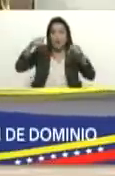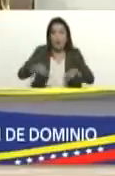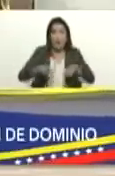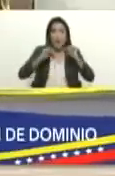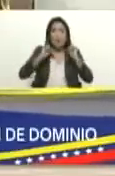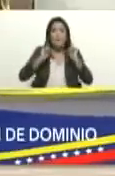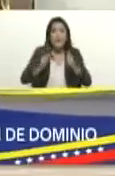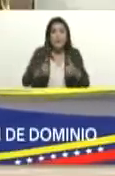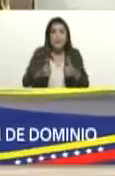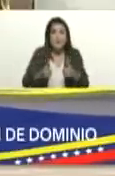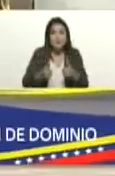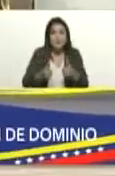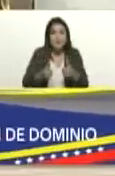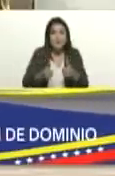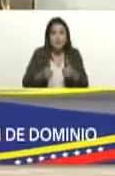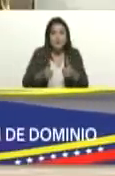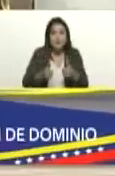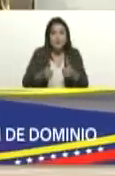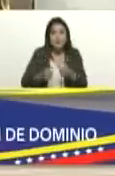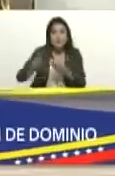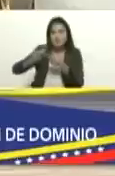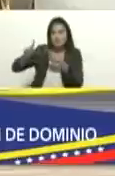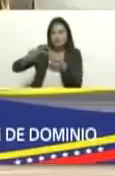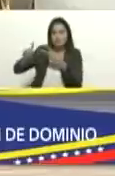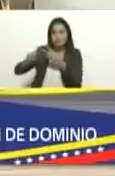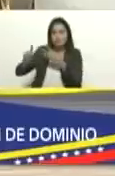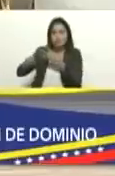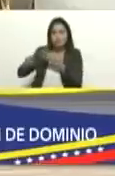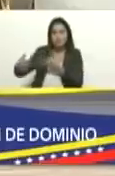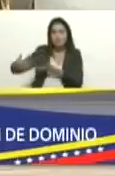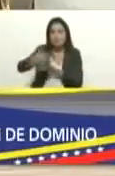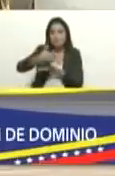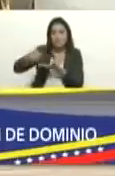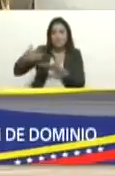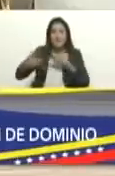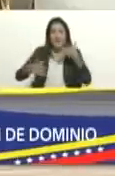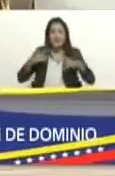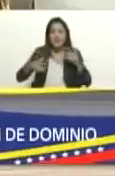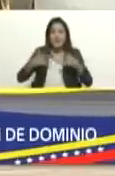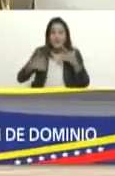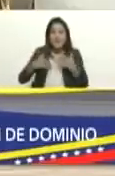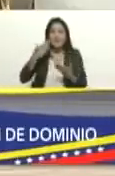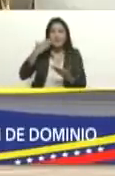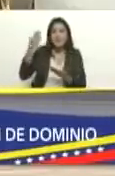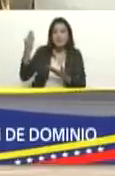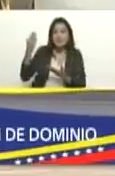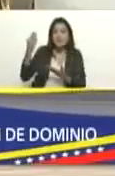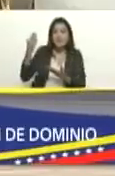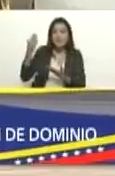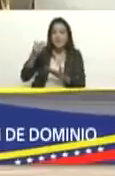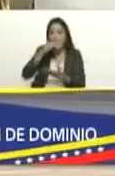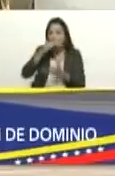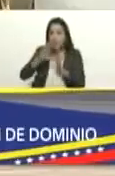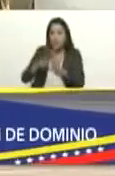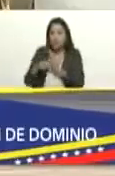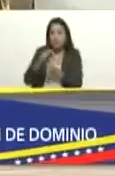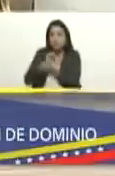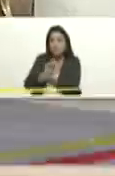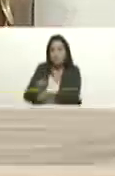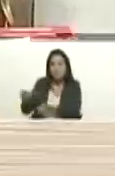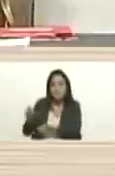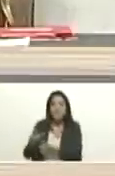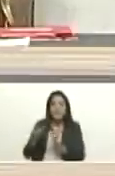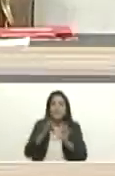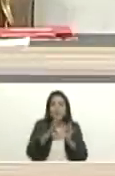con todos los bienes recuperados de la operación caiga quien caiga vamos a hacer un pase al estado Miranda